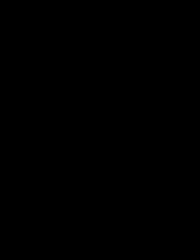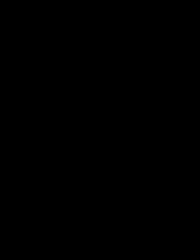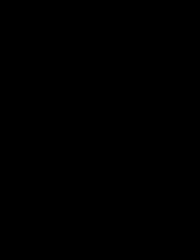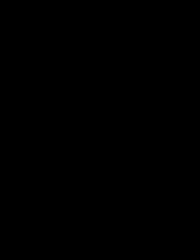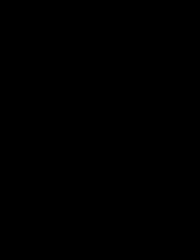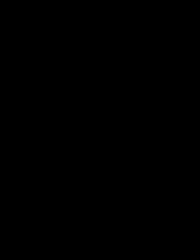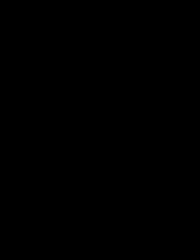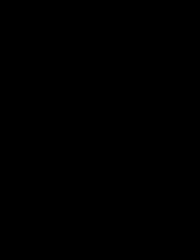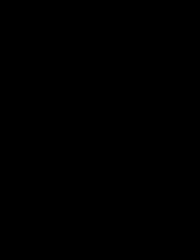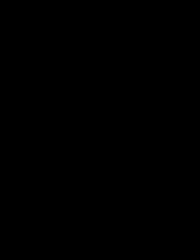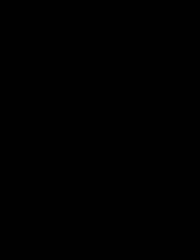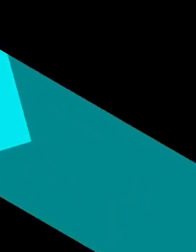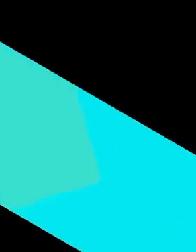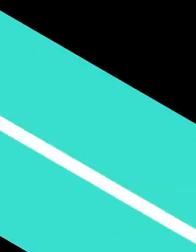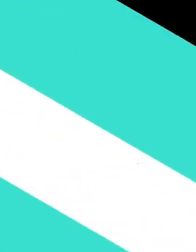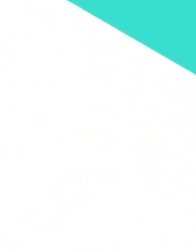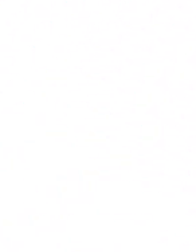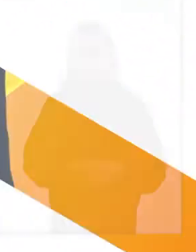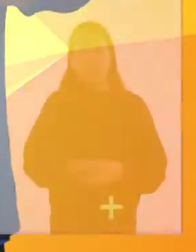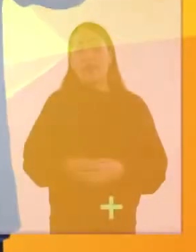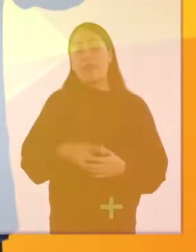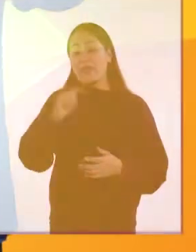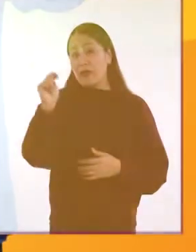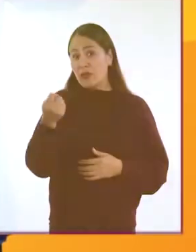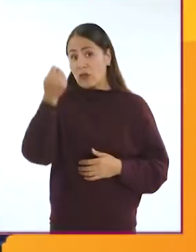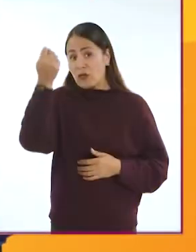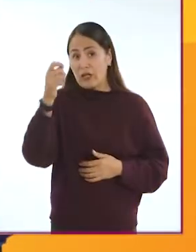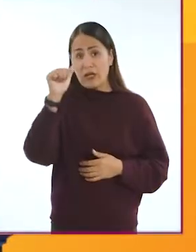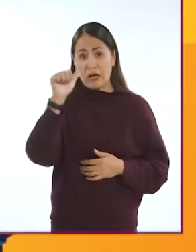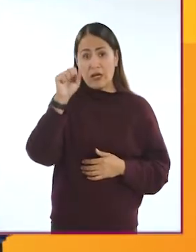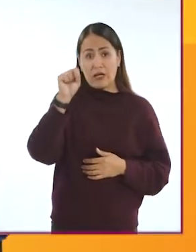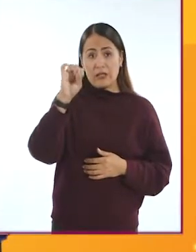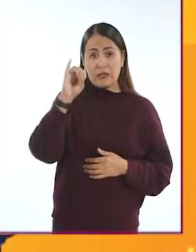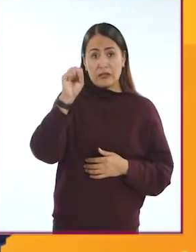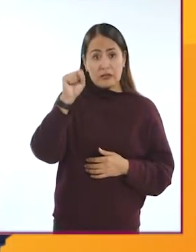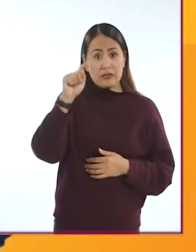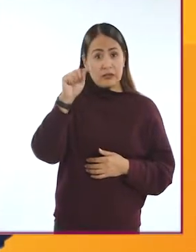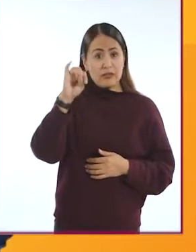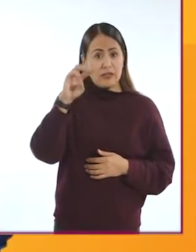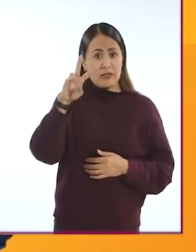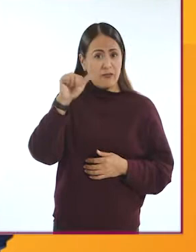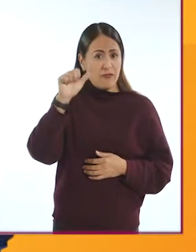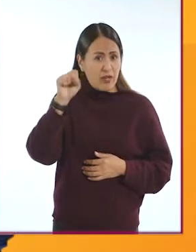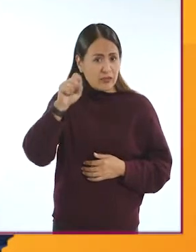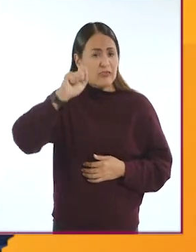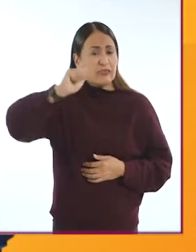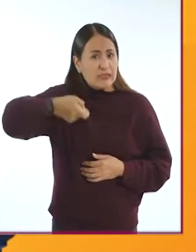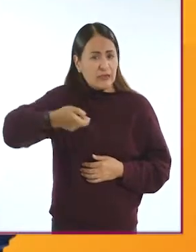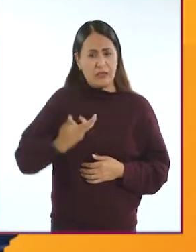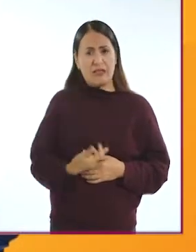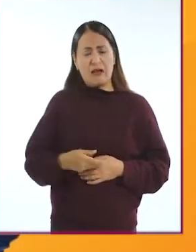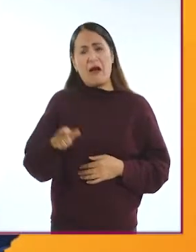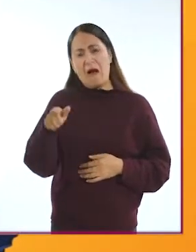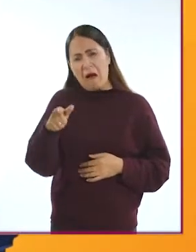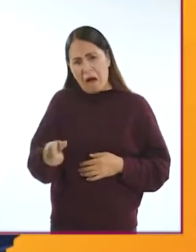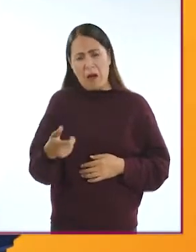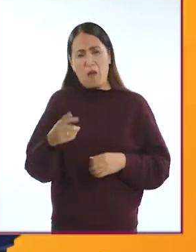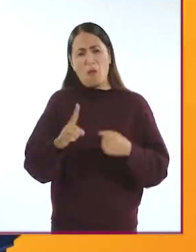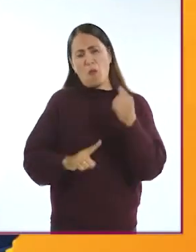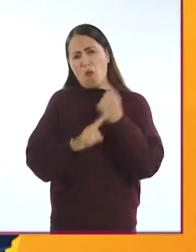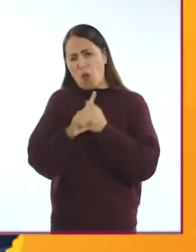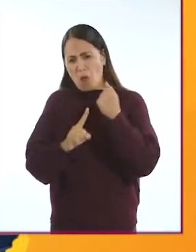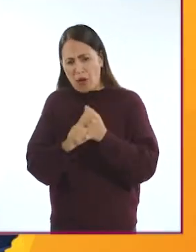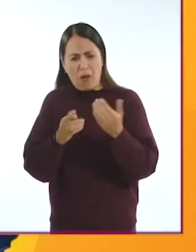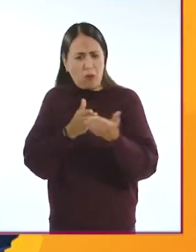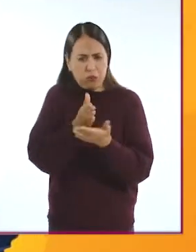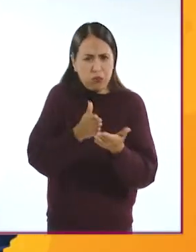Tecnologías asistivas Las tecnologías asistivas son todas aquellas tecnologías que aportan soluciones técnicas para